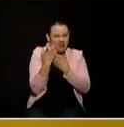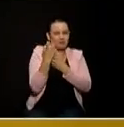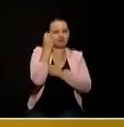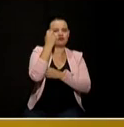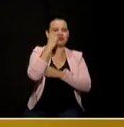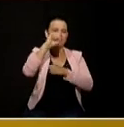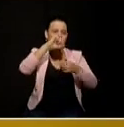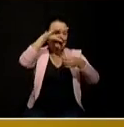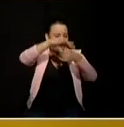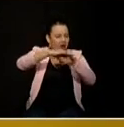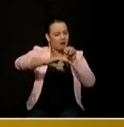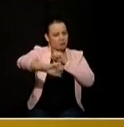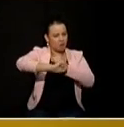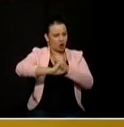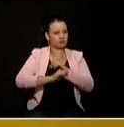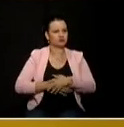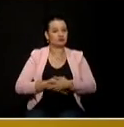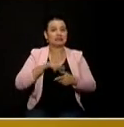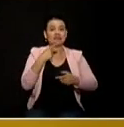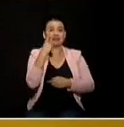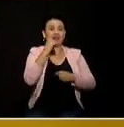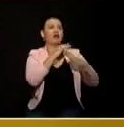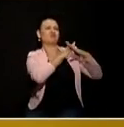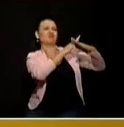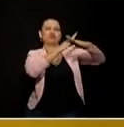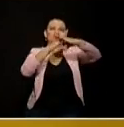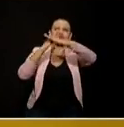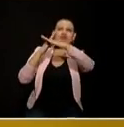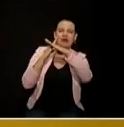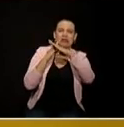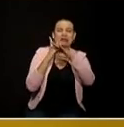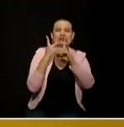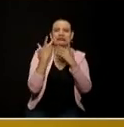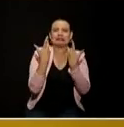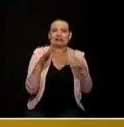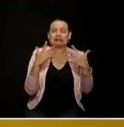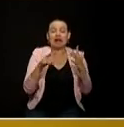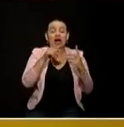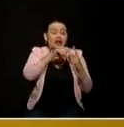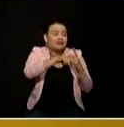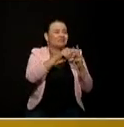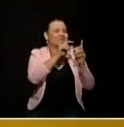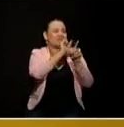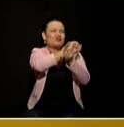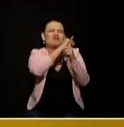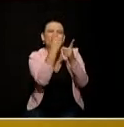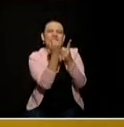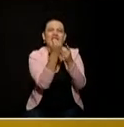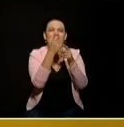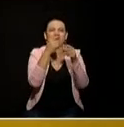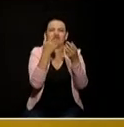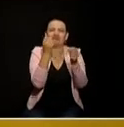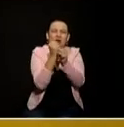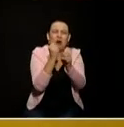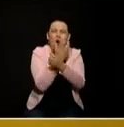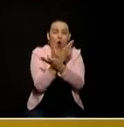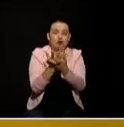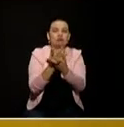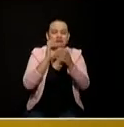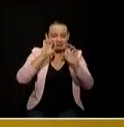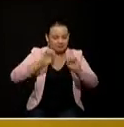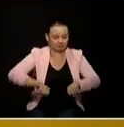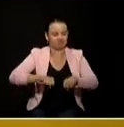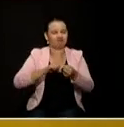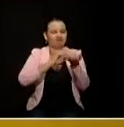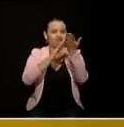convivencia al departamento porque vamos a mejorar los indicadores de carácter social de todos los ustedes que nos están viendo una persona de